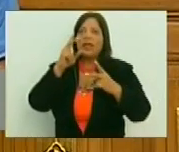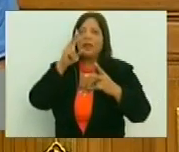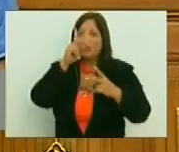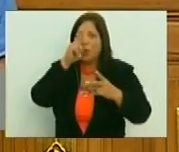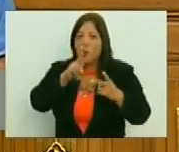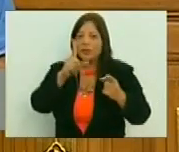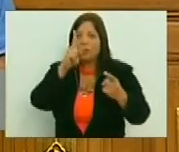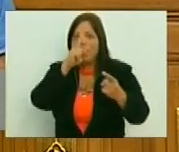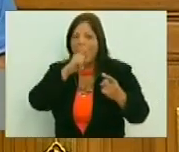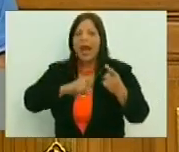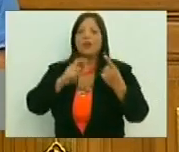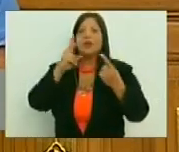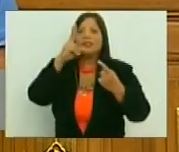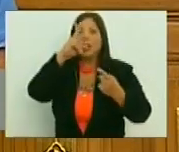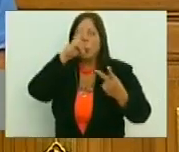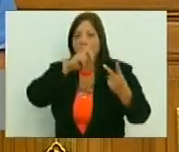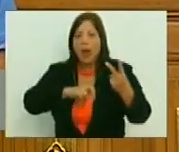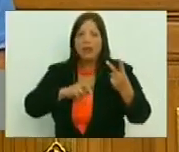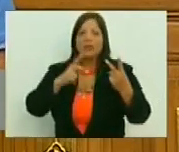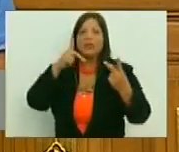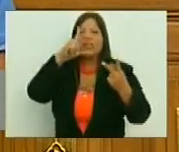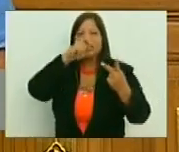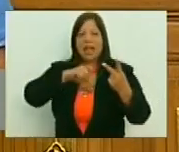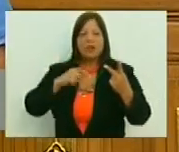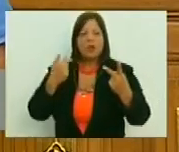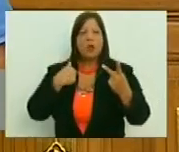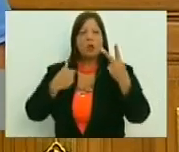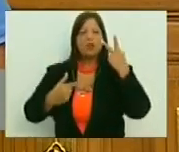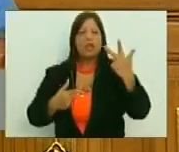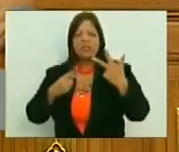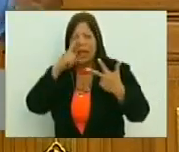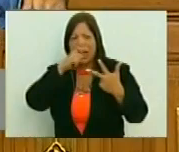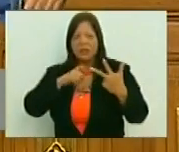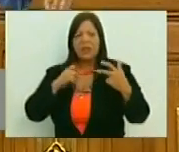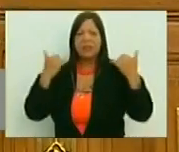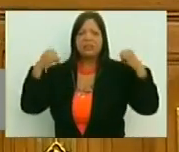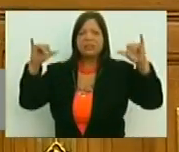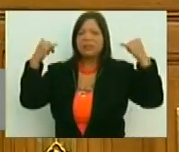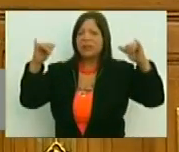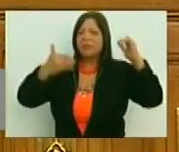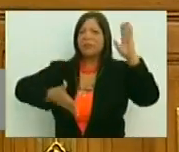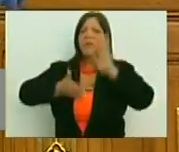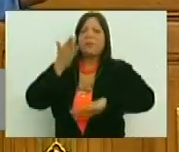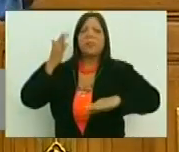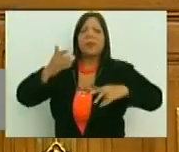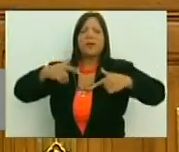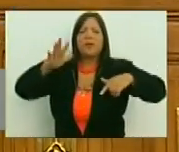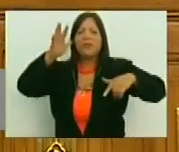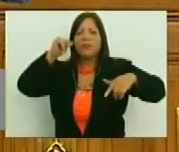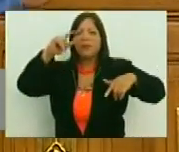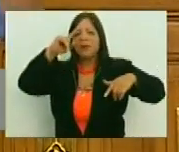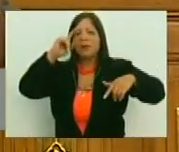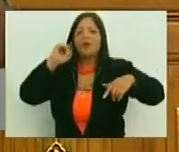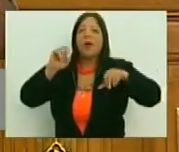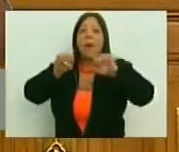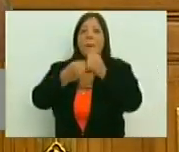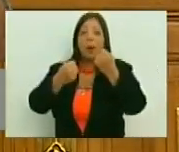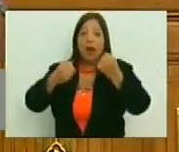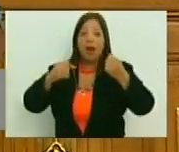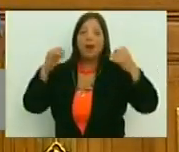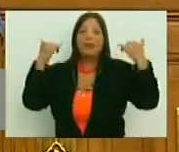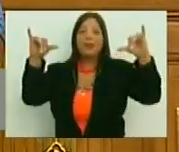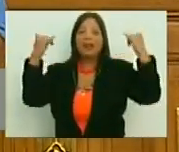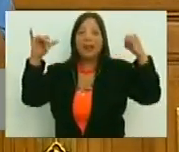de bachillerato, y otro vago, igual que yo, para celebrar, nos metimos a un baño, y reventamos una mano, para